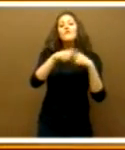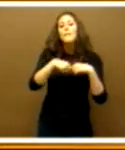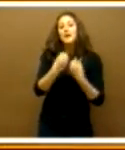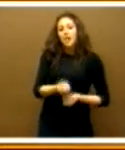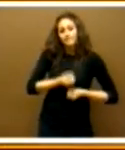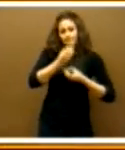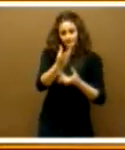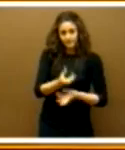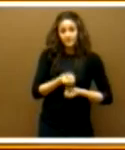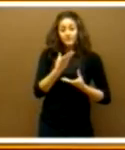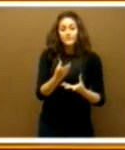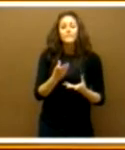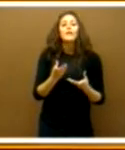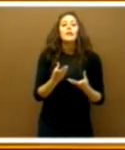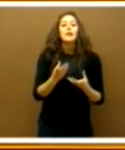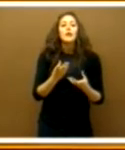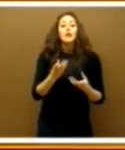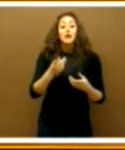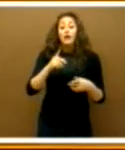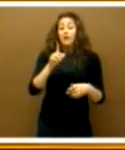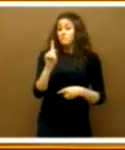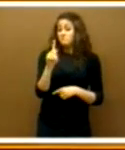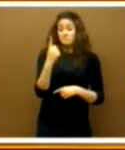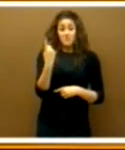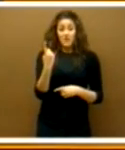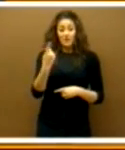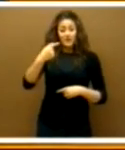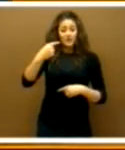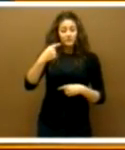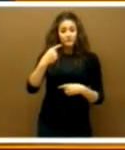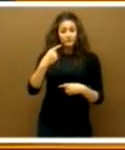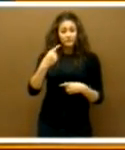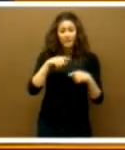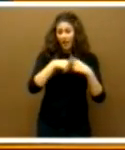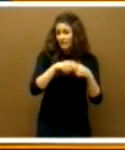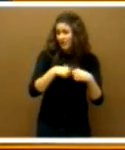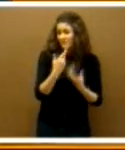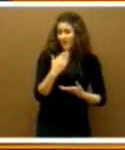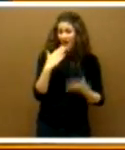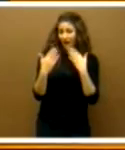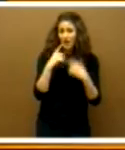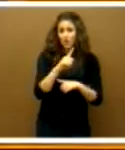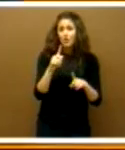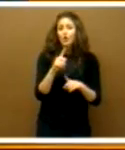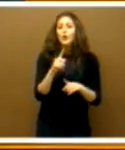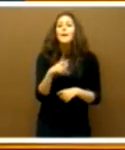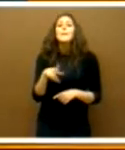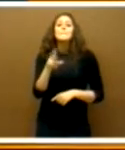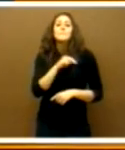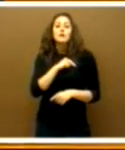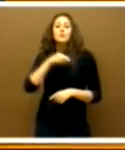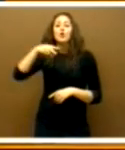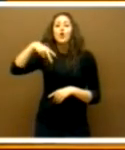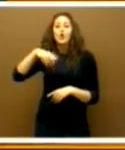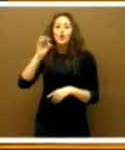Y hablando de la familia, mire, y no es la primera vez que le hacemos referencia acerca de lo que decía el Premio Nobel de Economía en el año